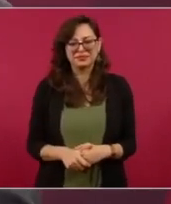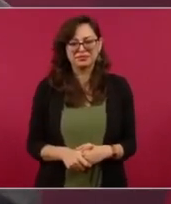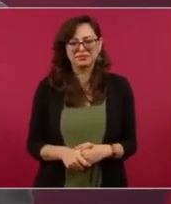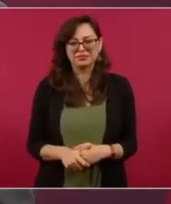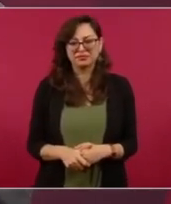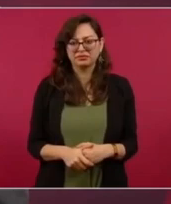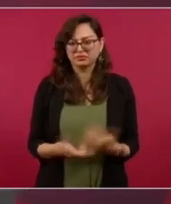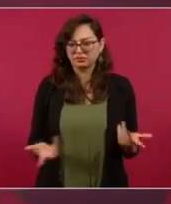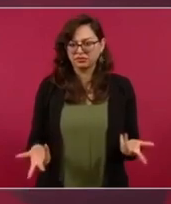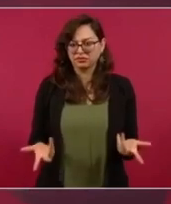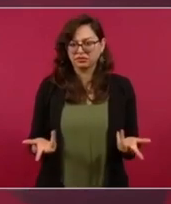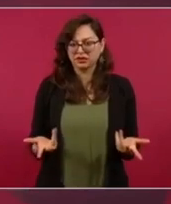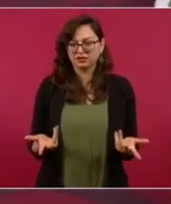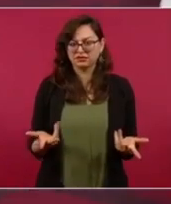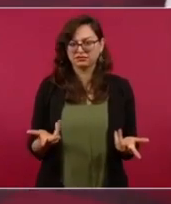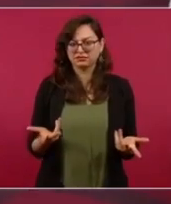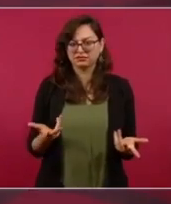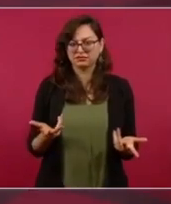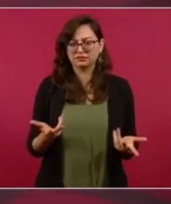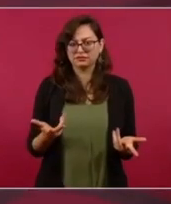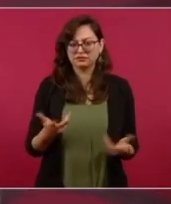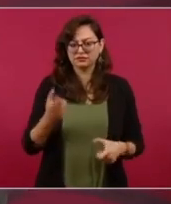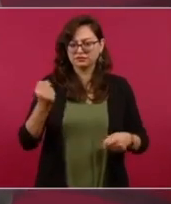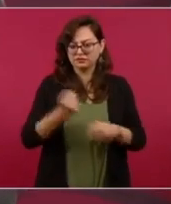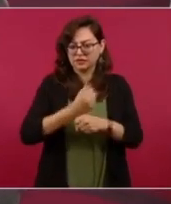estuvieron todo el sexenio